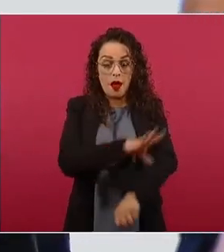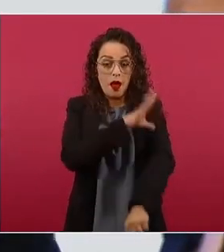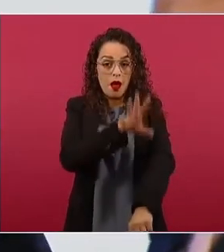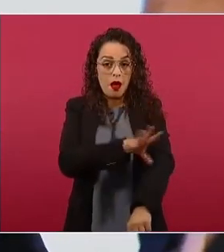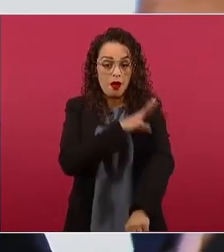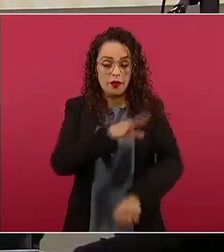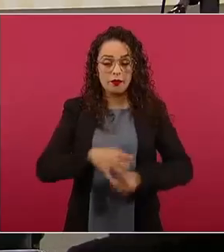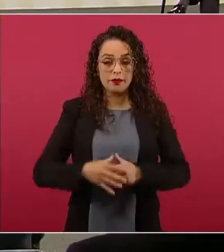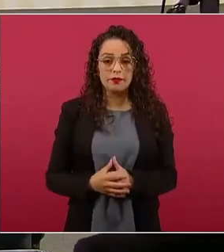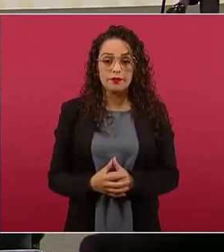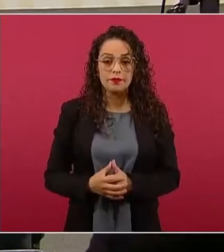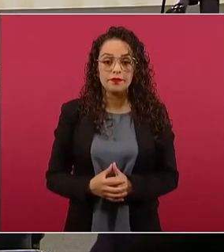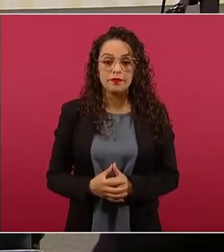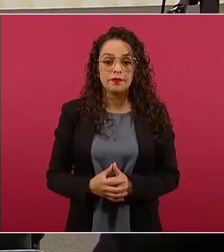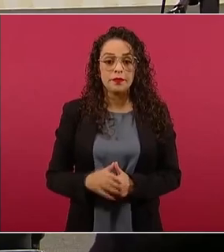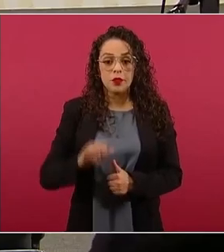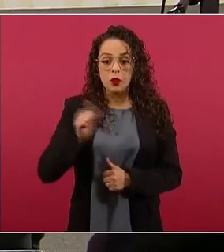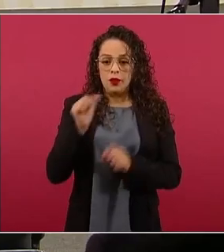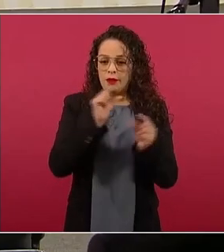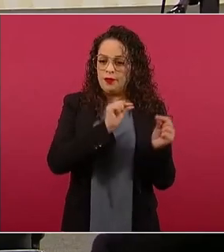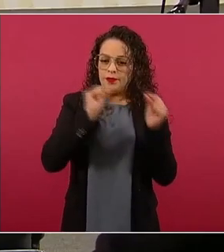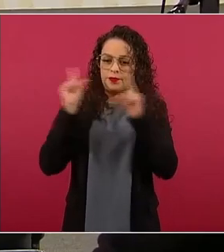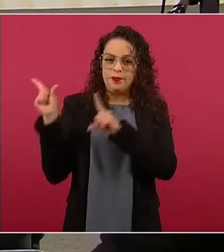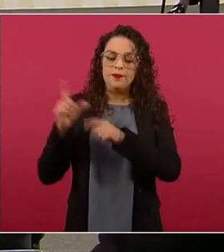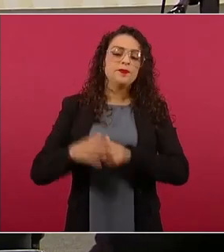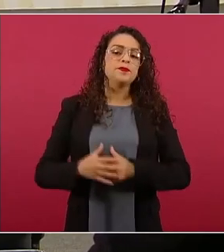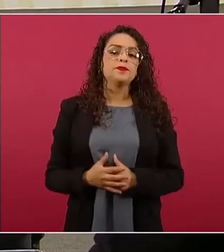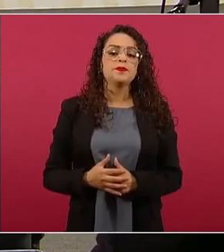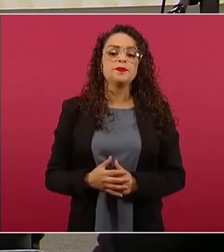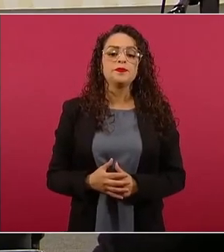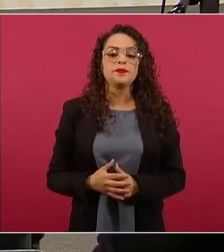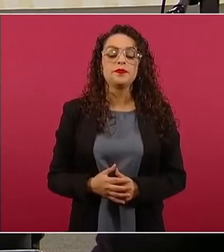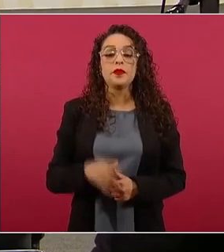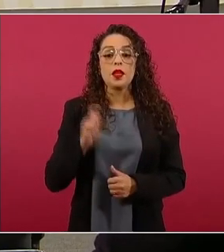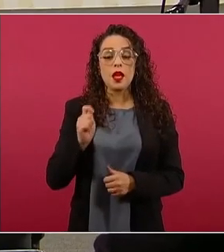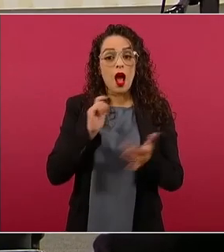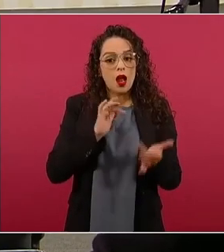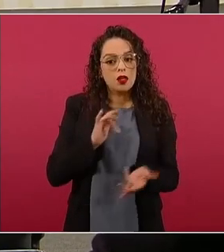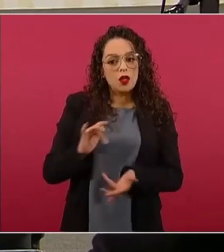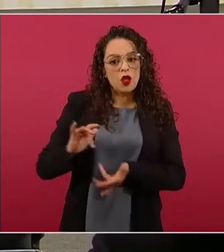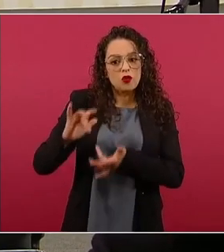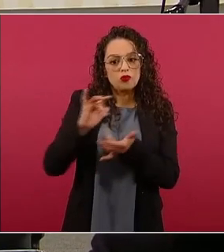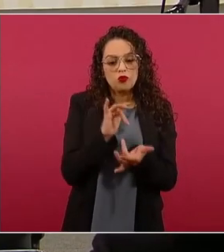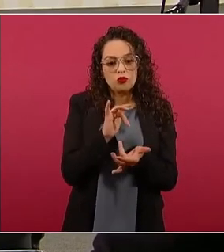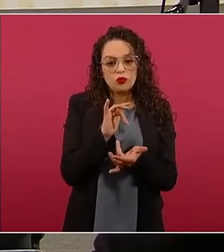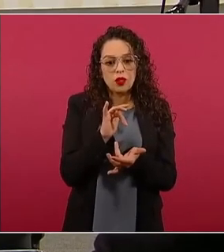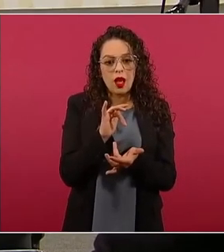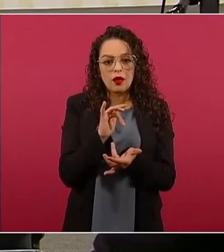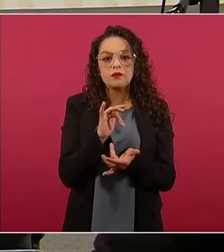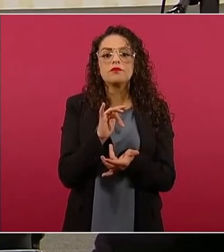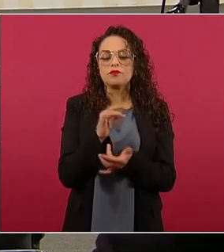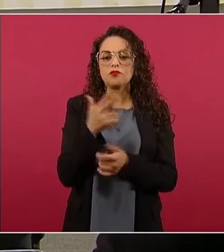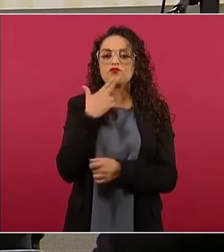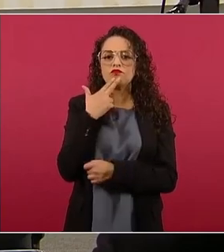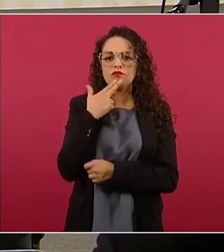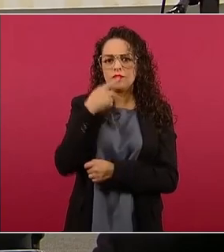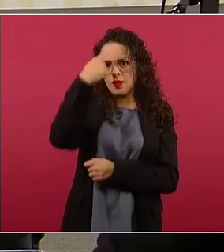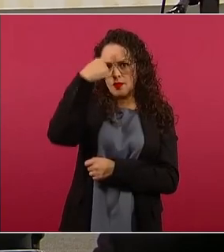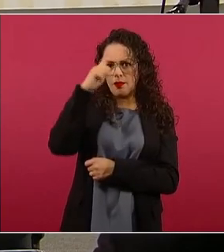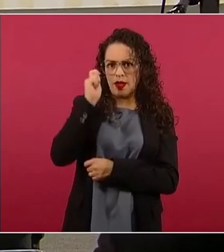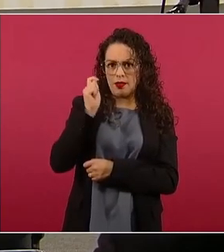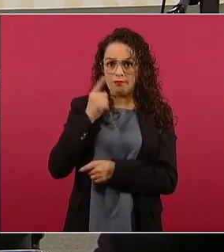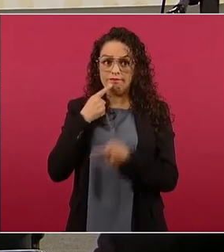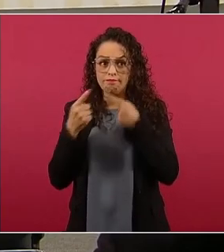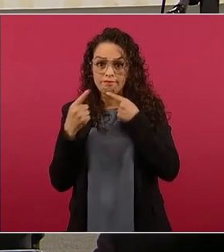Siguiente, por favor. El uso de las redes sociales para golpetear y no para conversar ni para